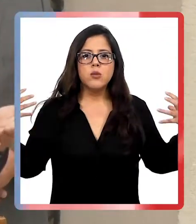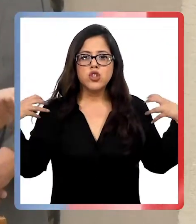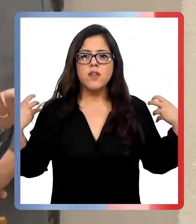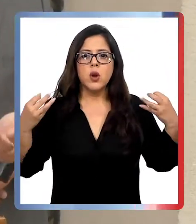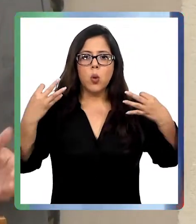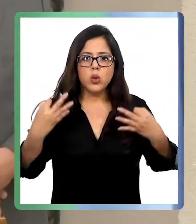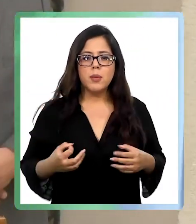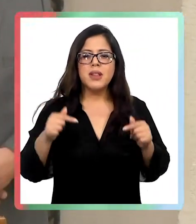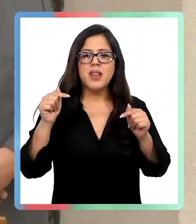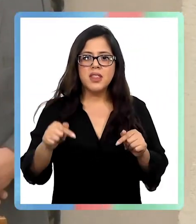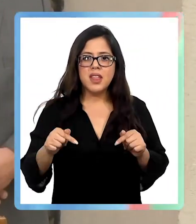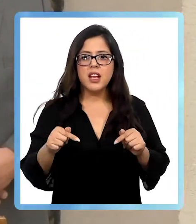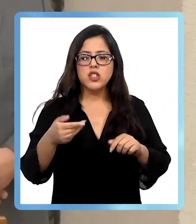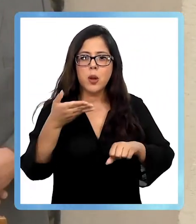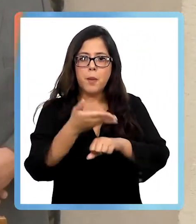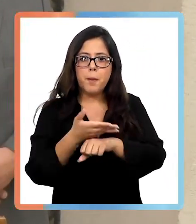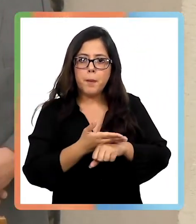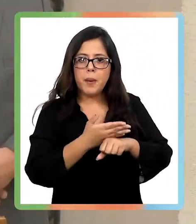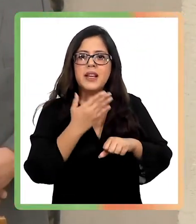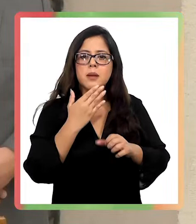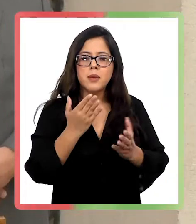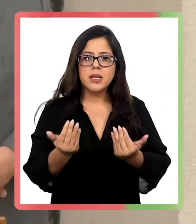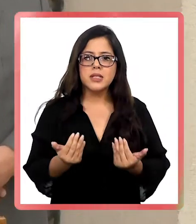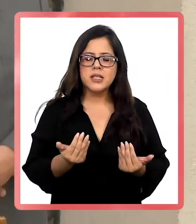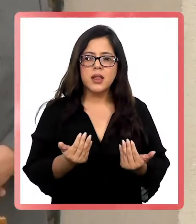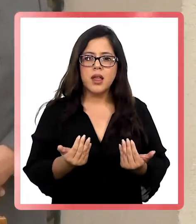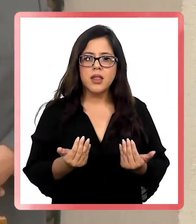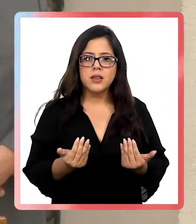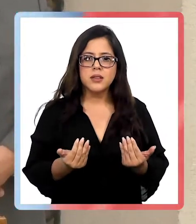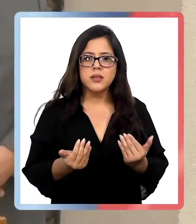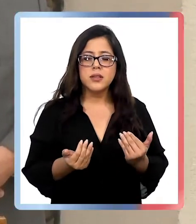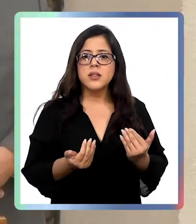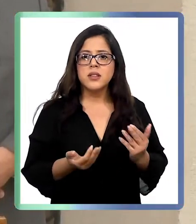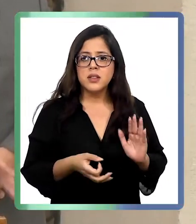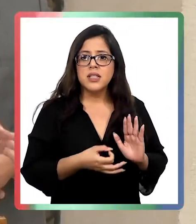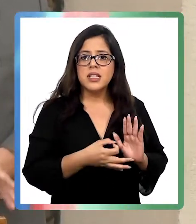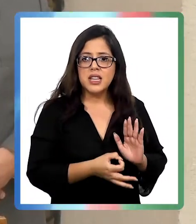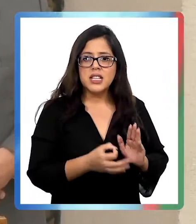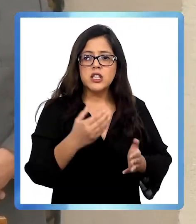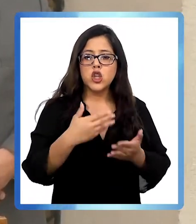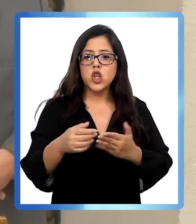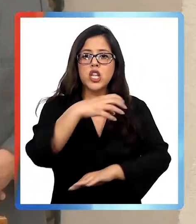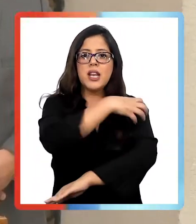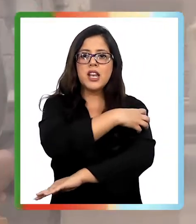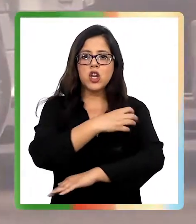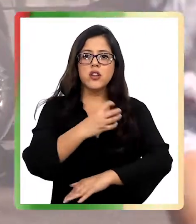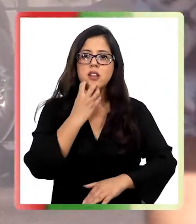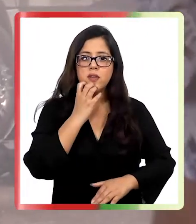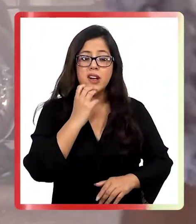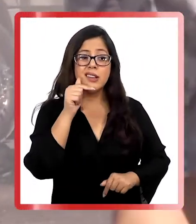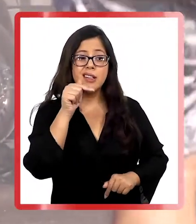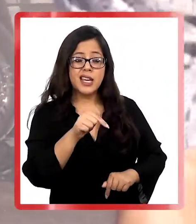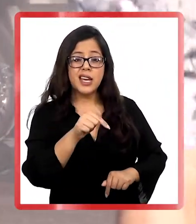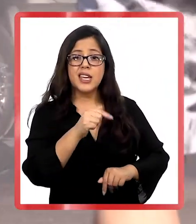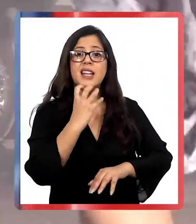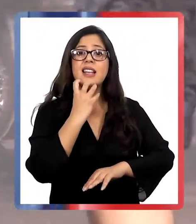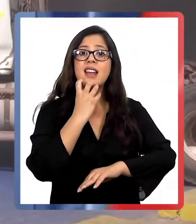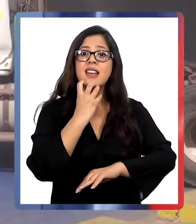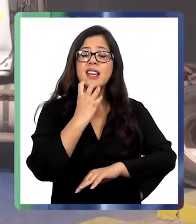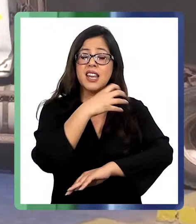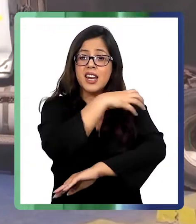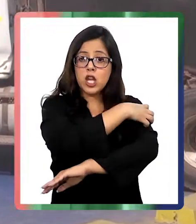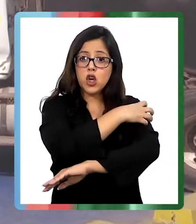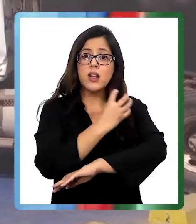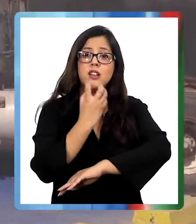haga cargo justamente de esas demandas y de esas necesidades que están planteando en este caso en la región de Antofagasta. En la región de Tarapacá y